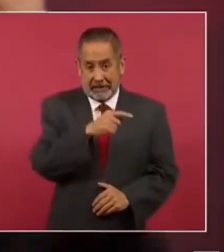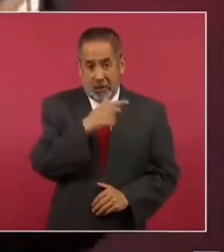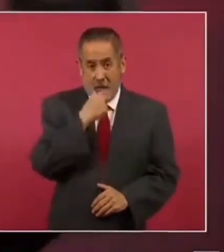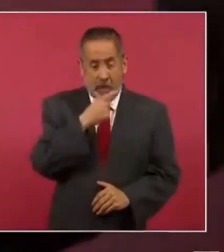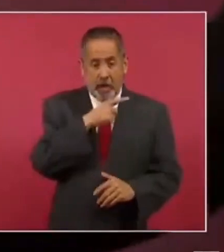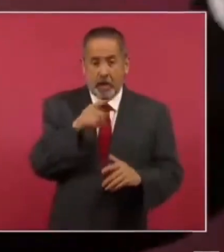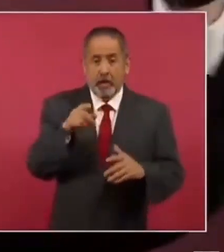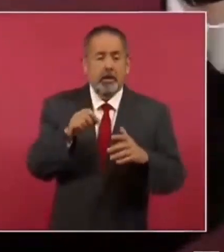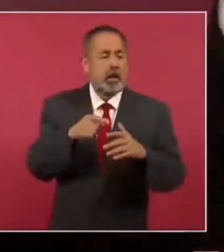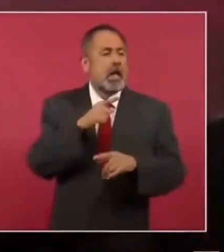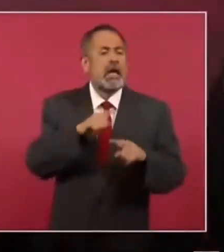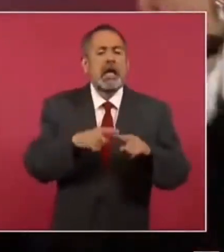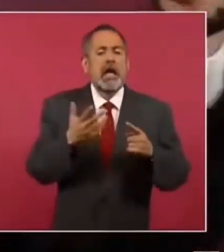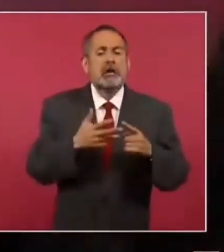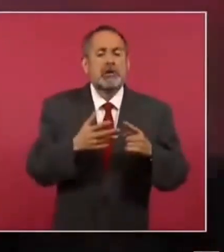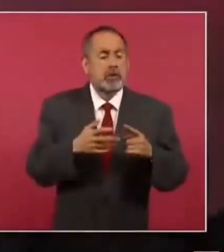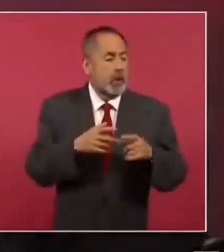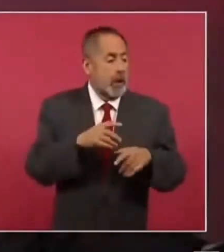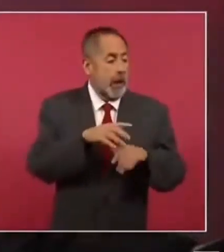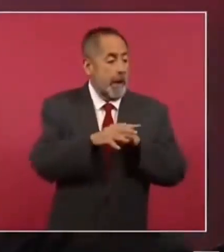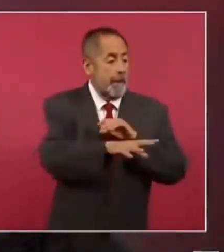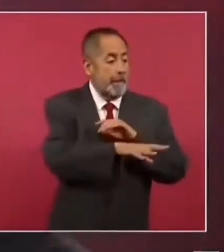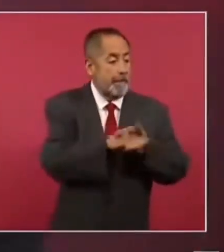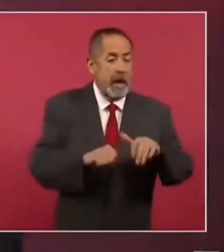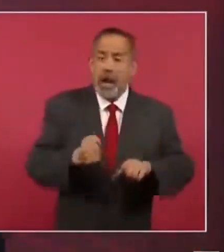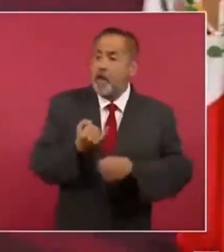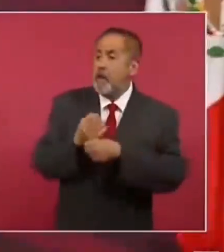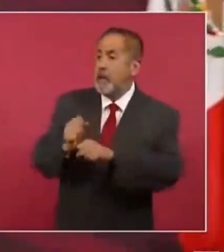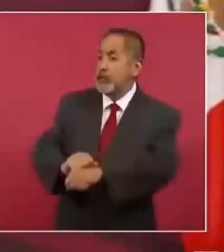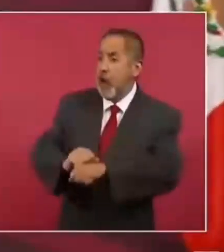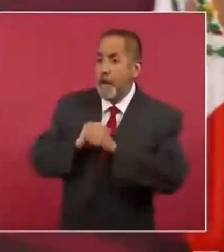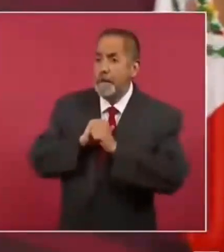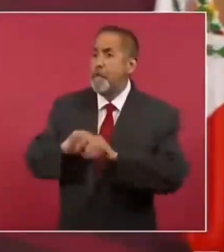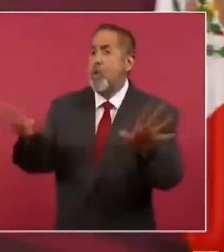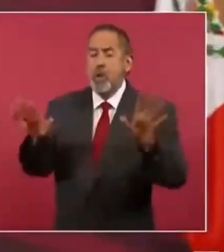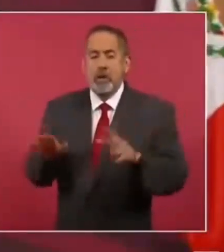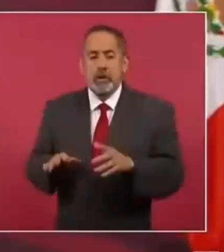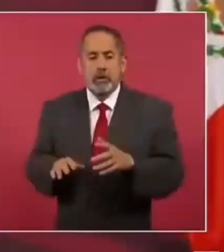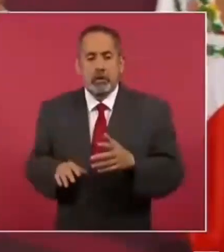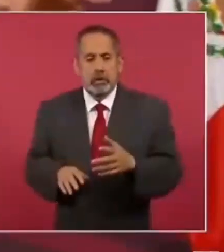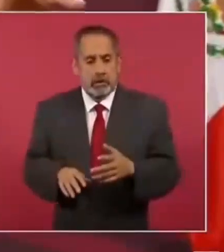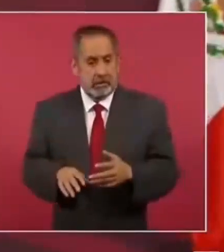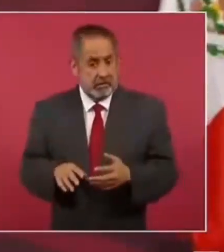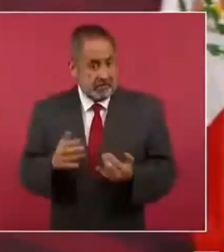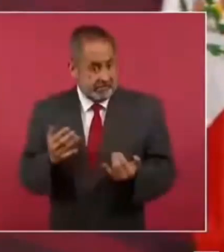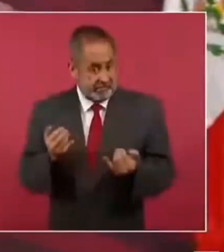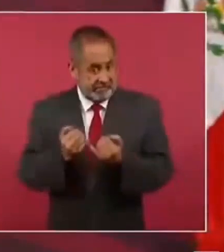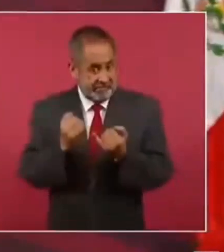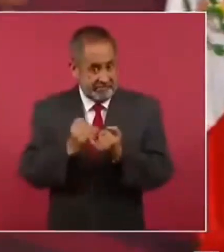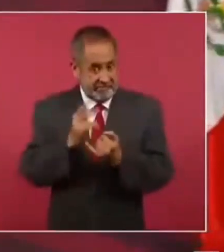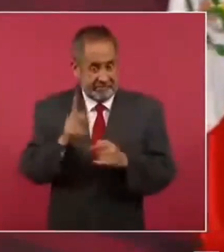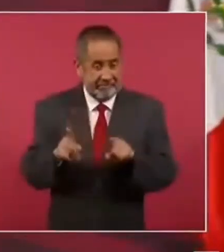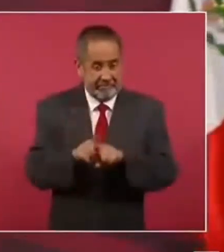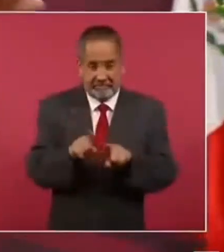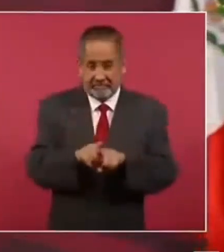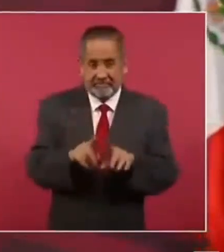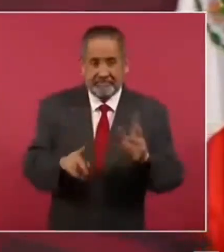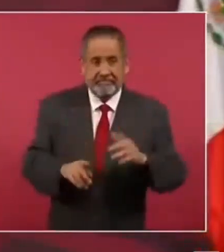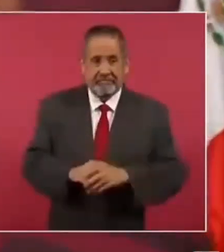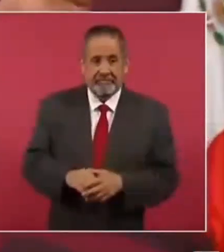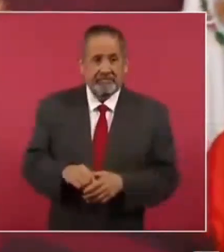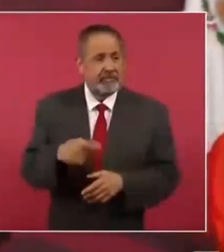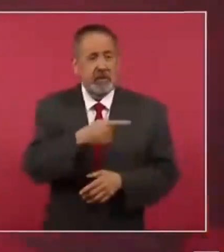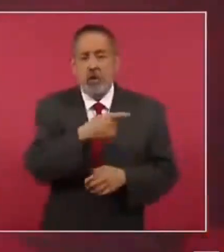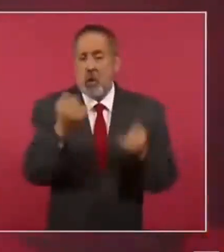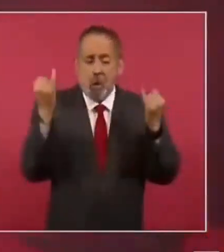Lo que hizo fue dar a conocer información, igual que como actuó el